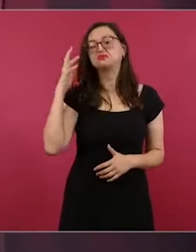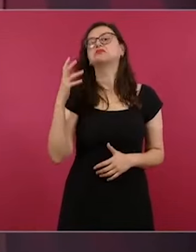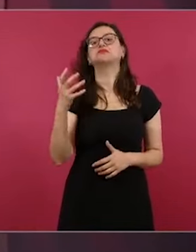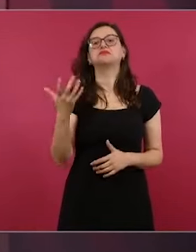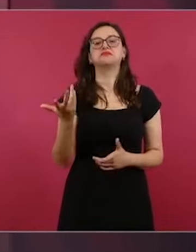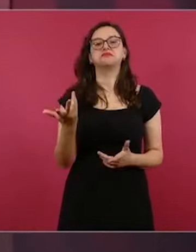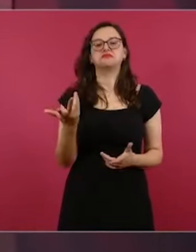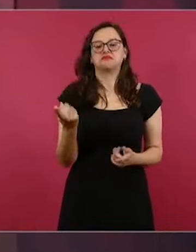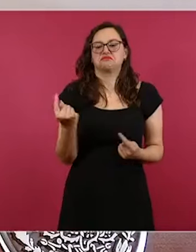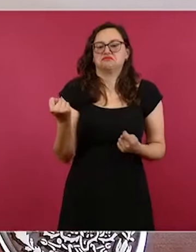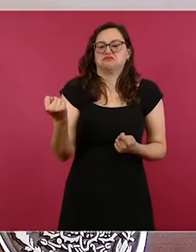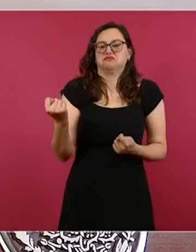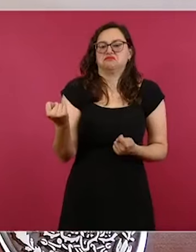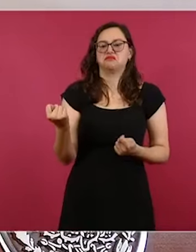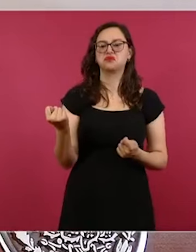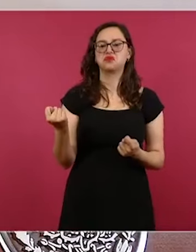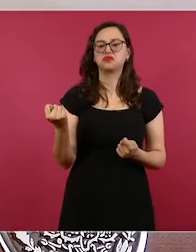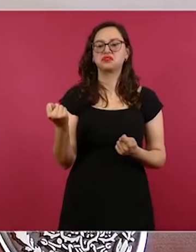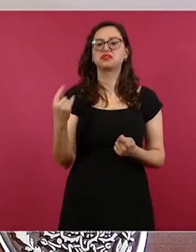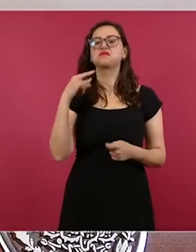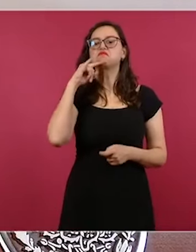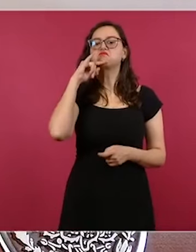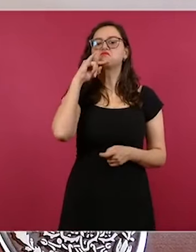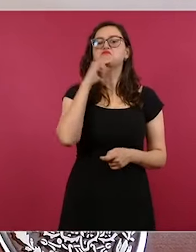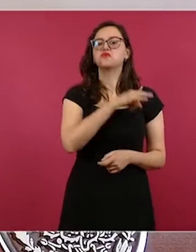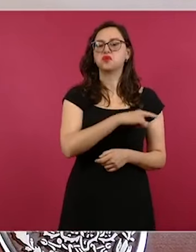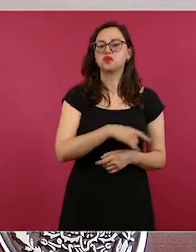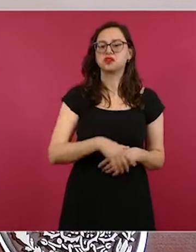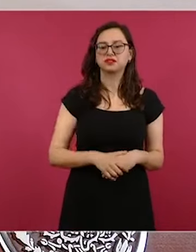muy hipócritas.